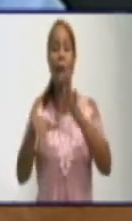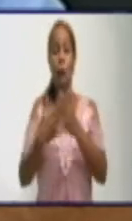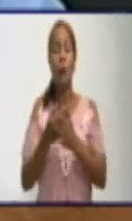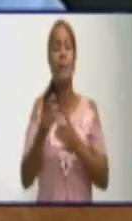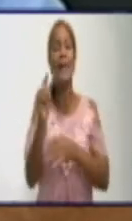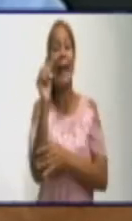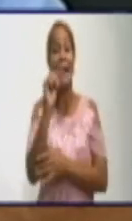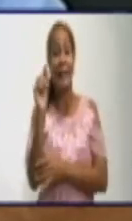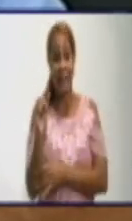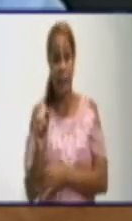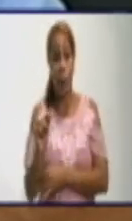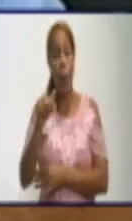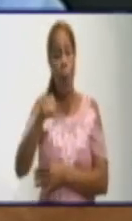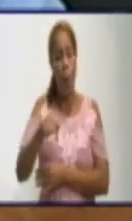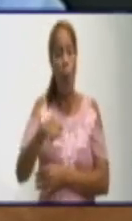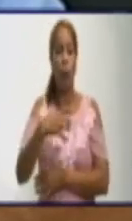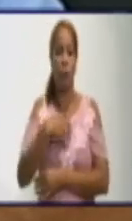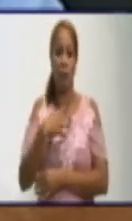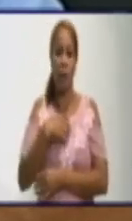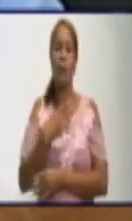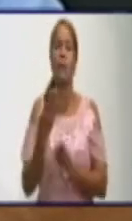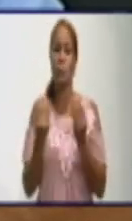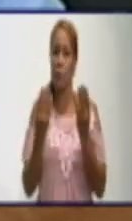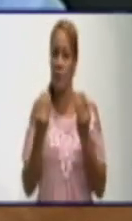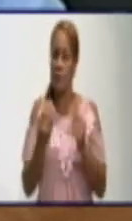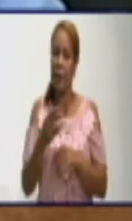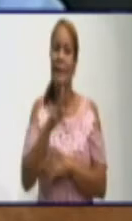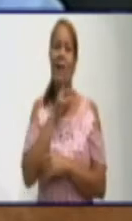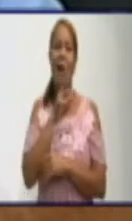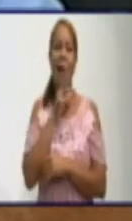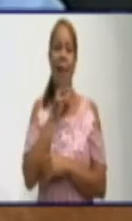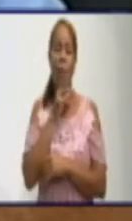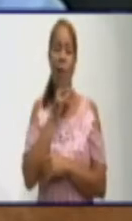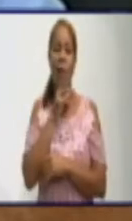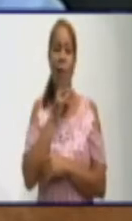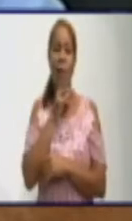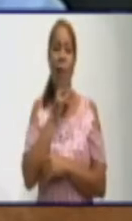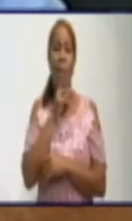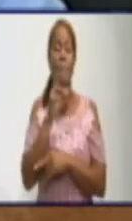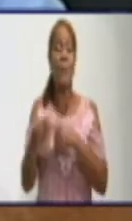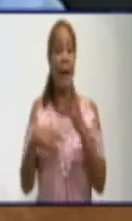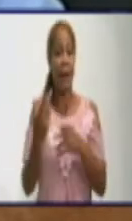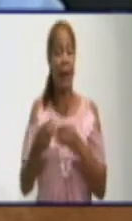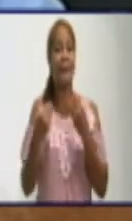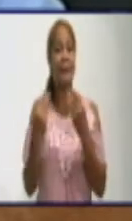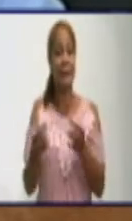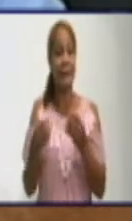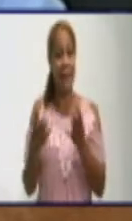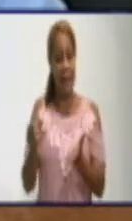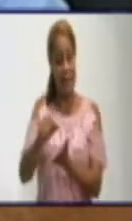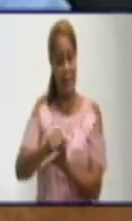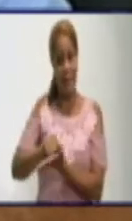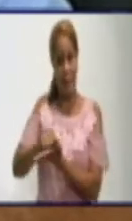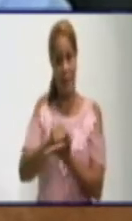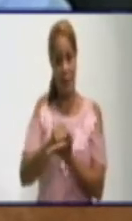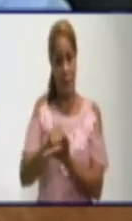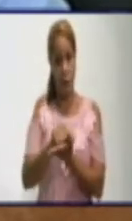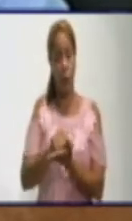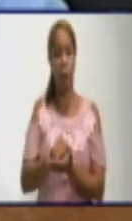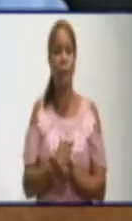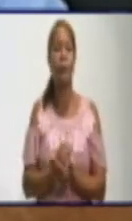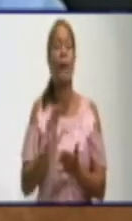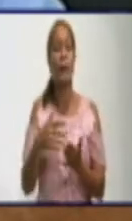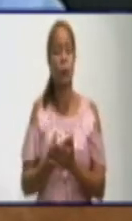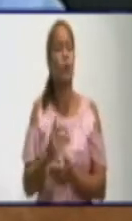tiene suficiente agua como para dar servicio con las dos plantas potabilizadoras. Tenemos